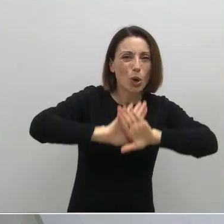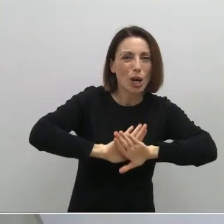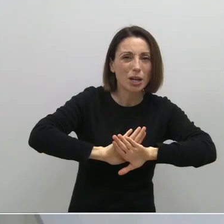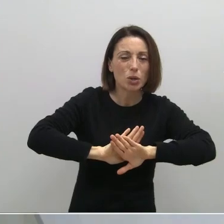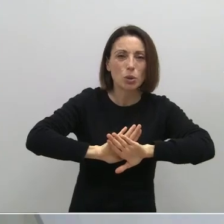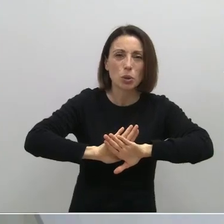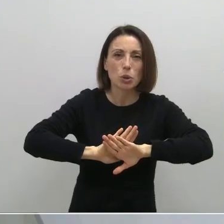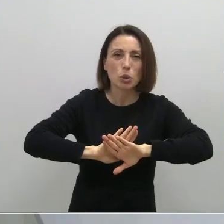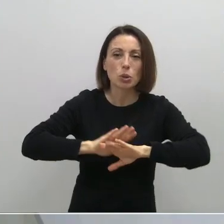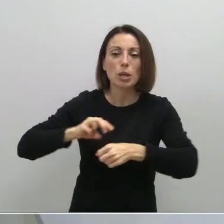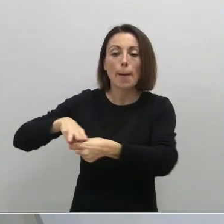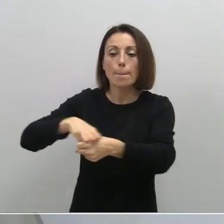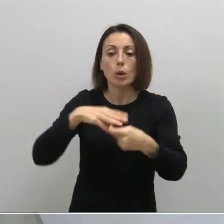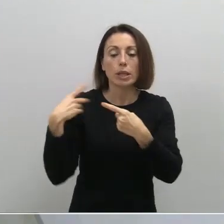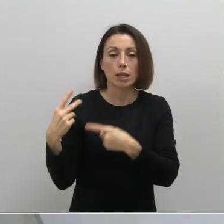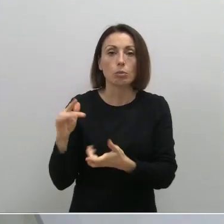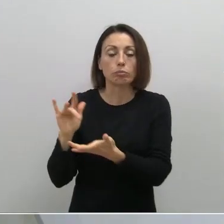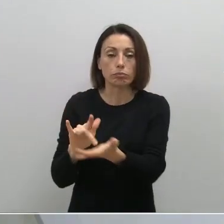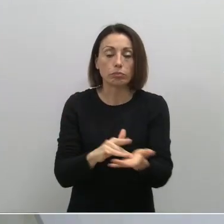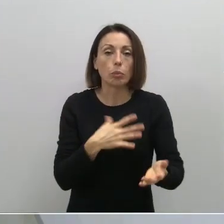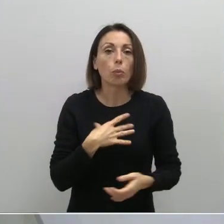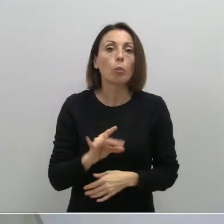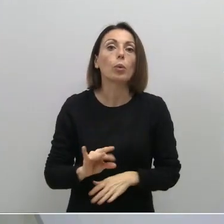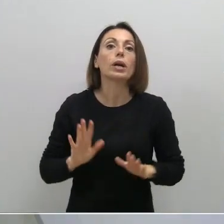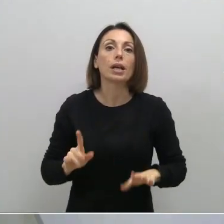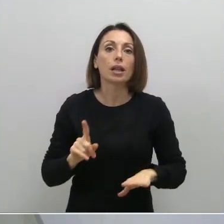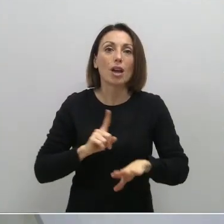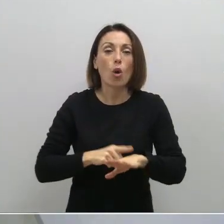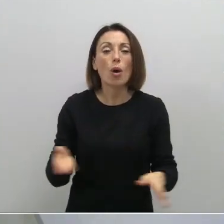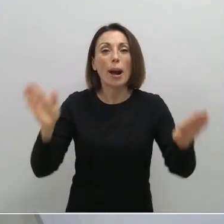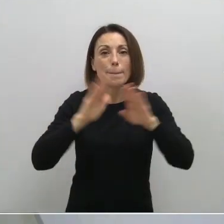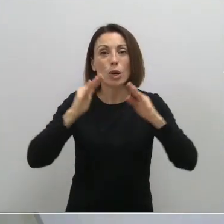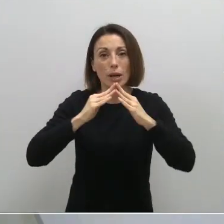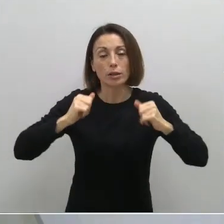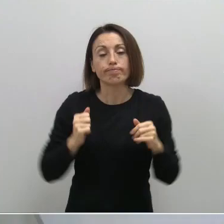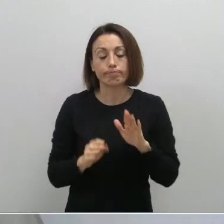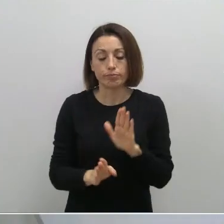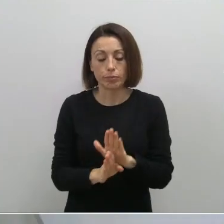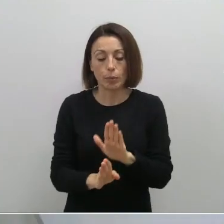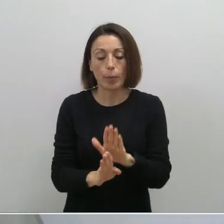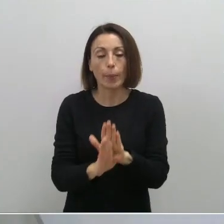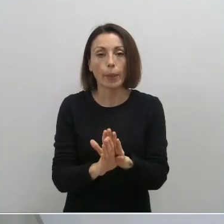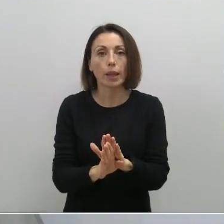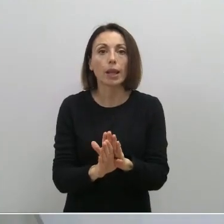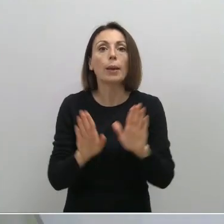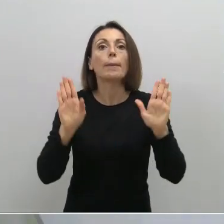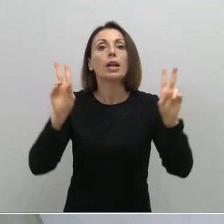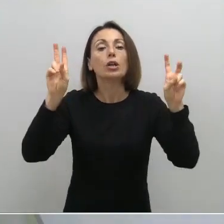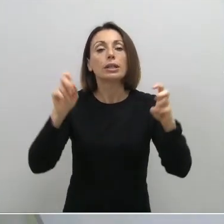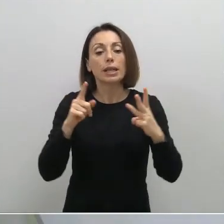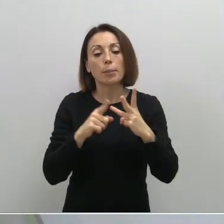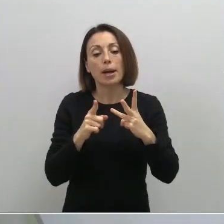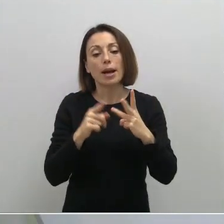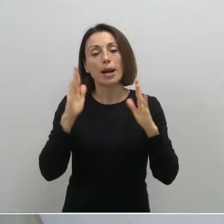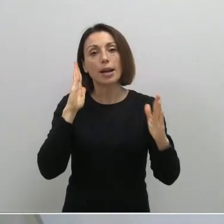los diferentes municipios, con lo cual es posible que el toque de queda permanezca. Y respecto al tema de